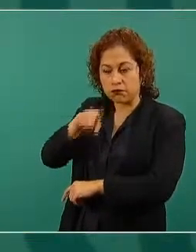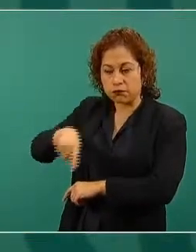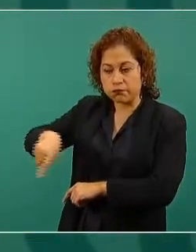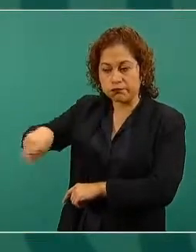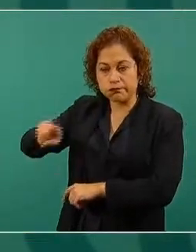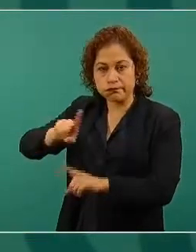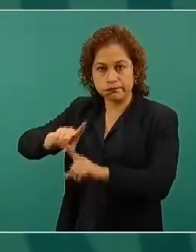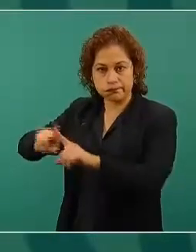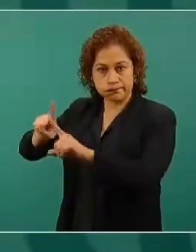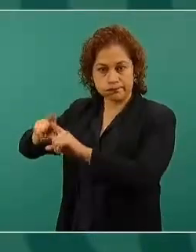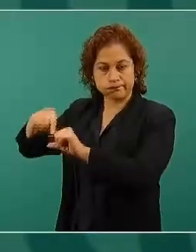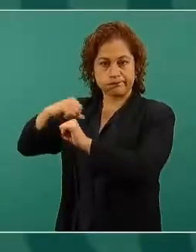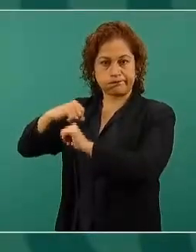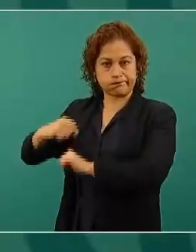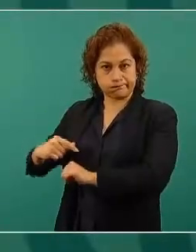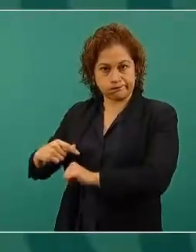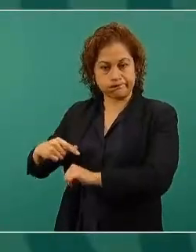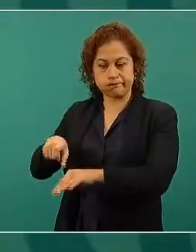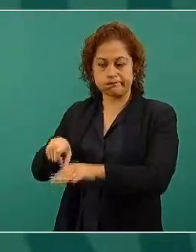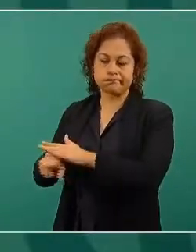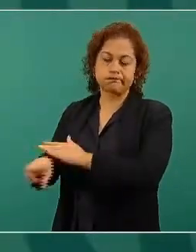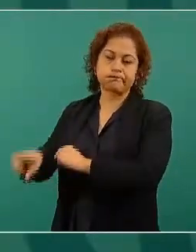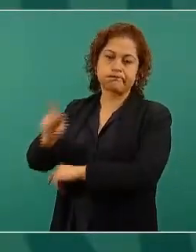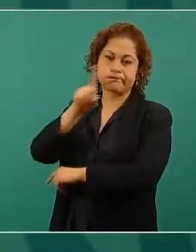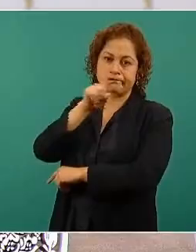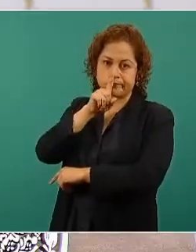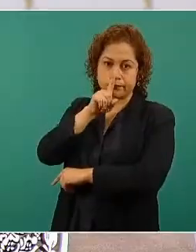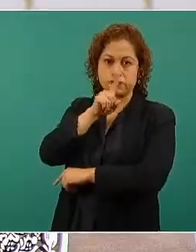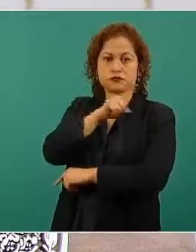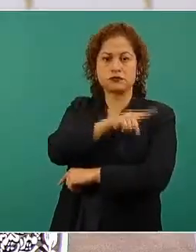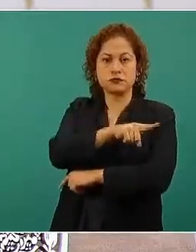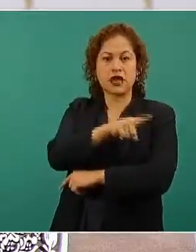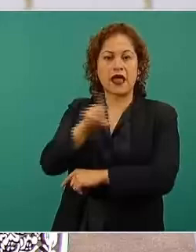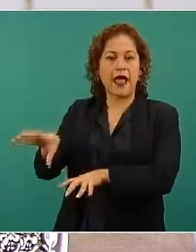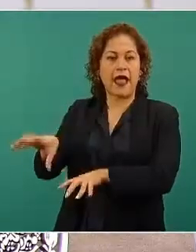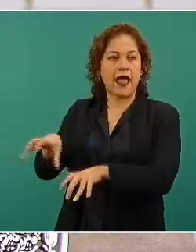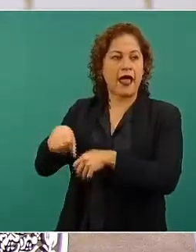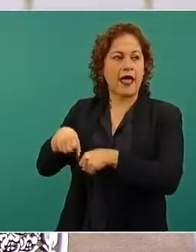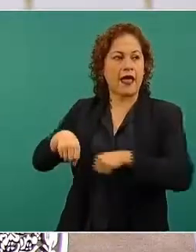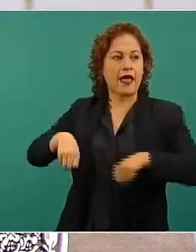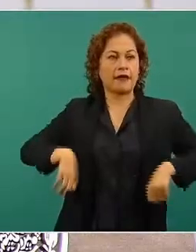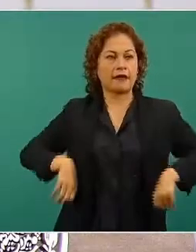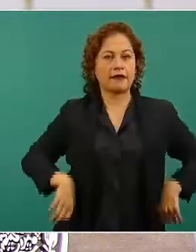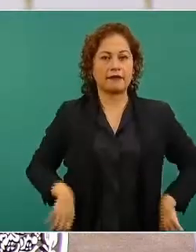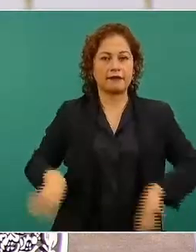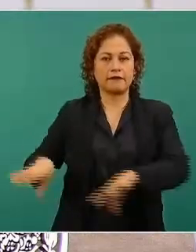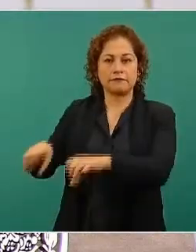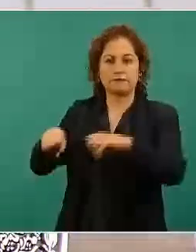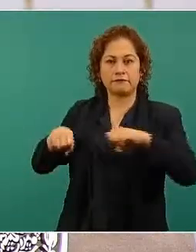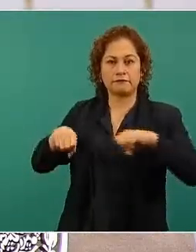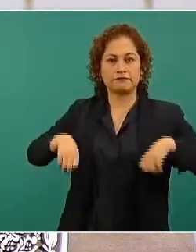y a saquear porque no es hacer negocios